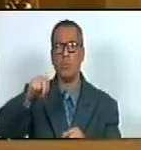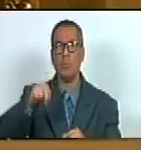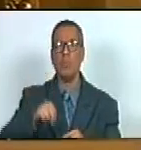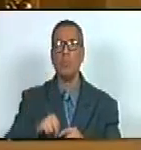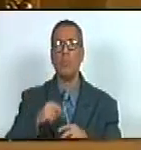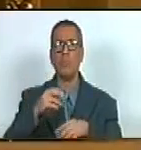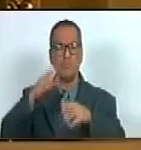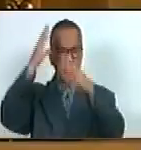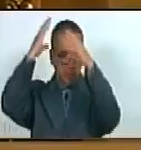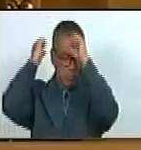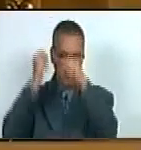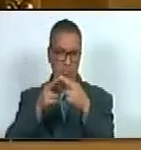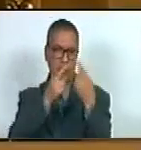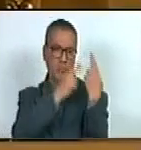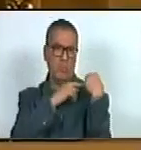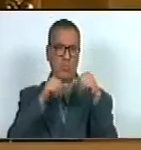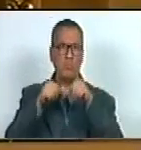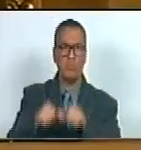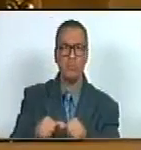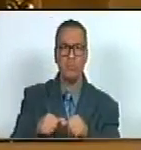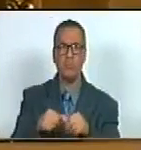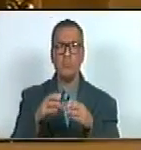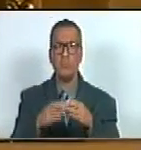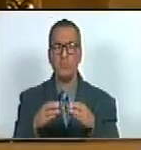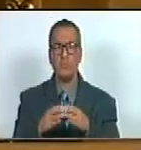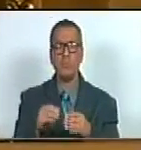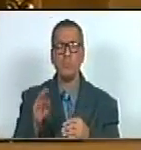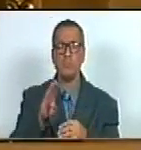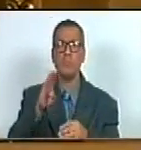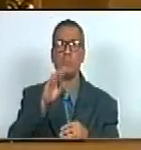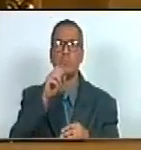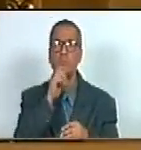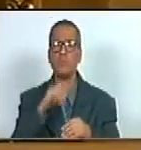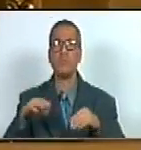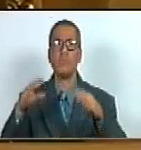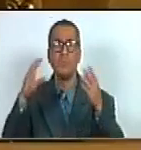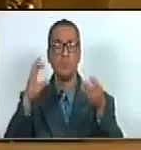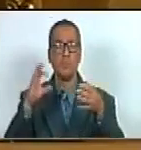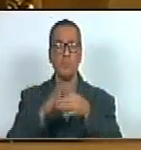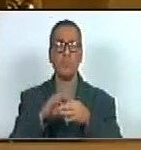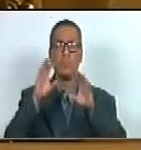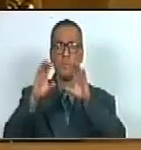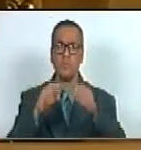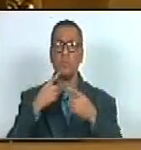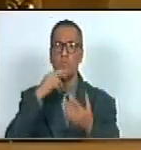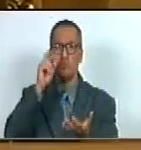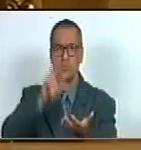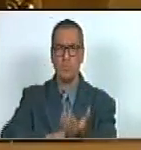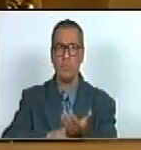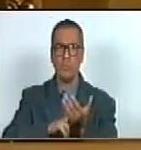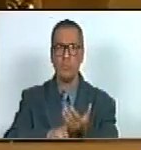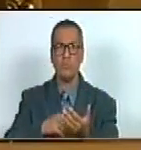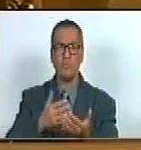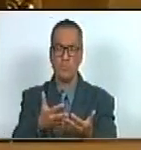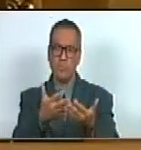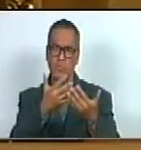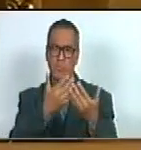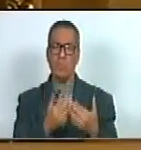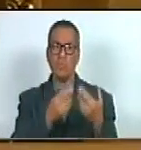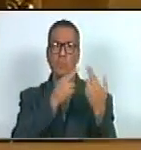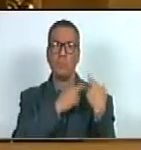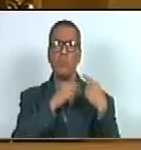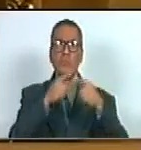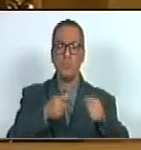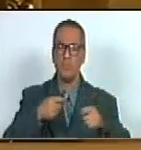embajador representante permanente alterno de Venezuela ante las Naciones Unidas para aceptar la condecoración por la